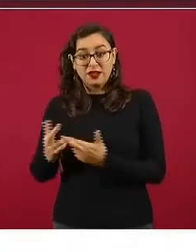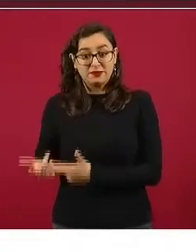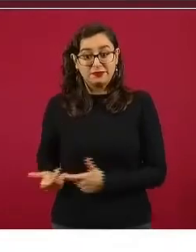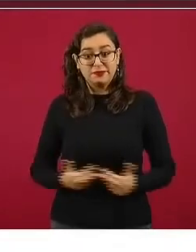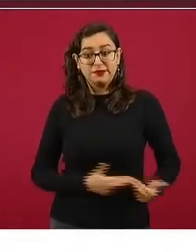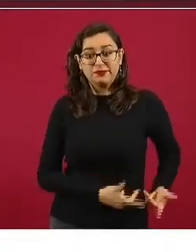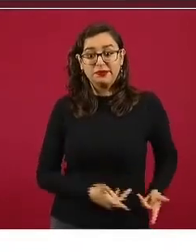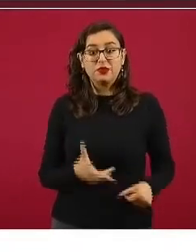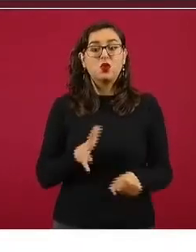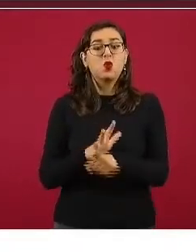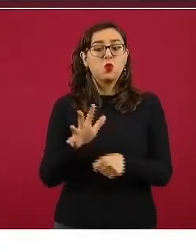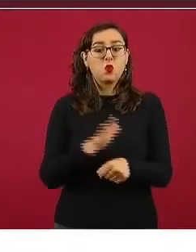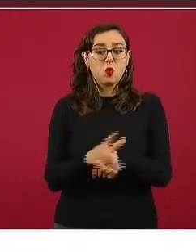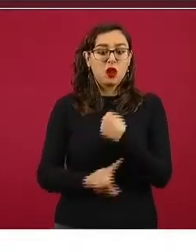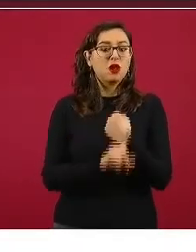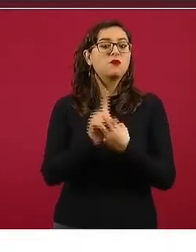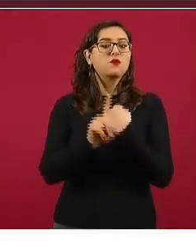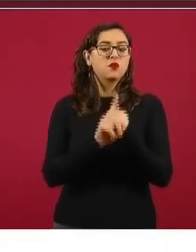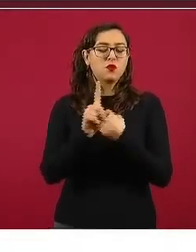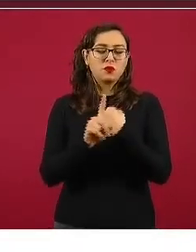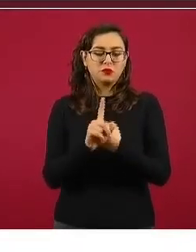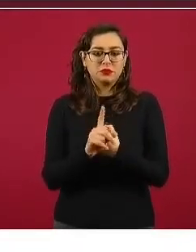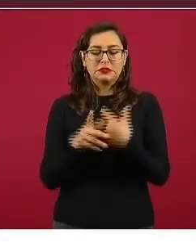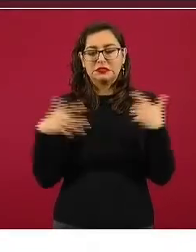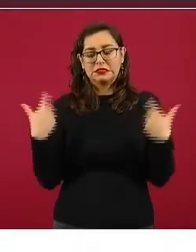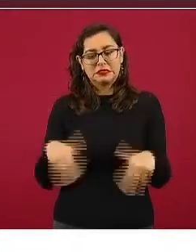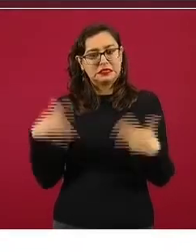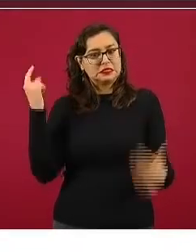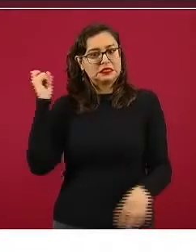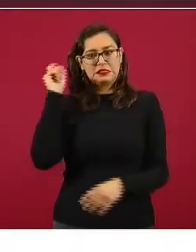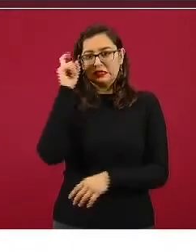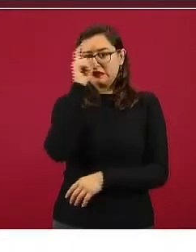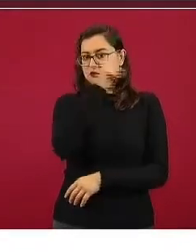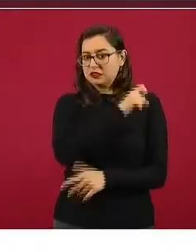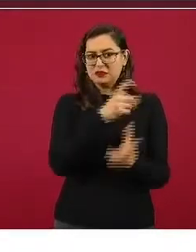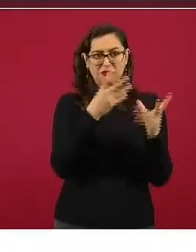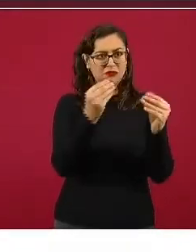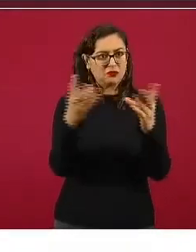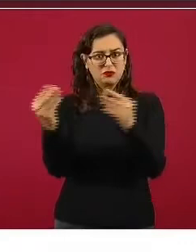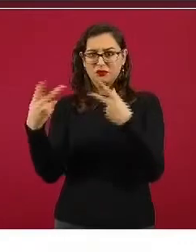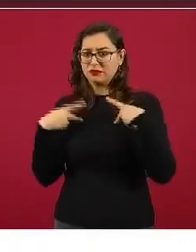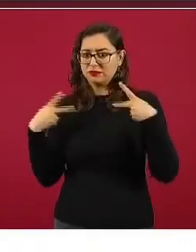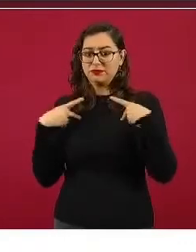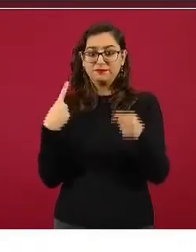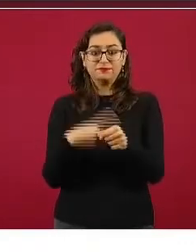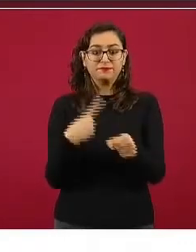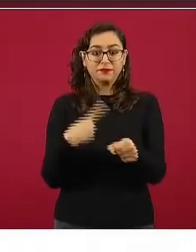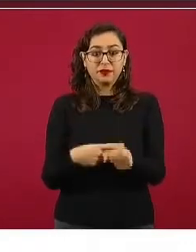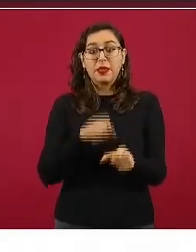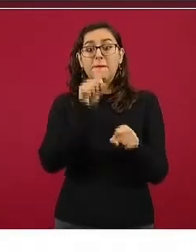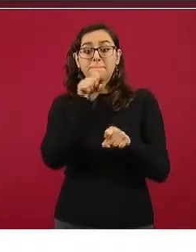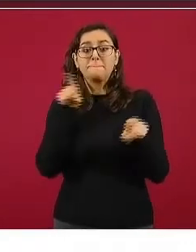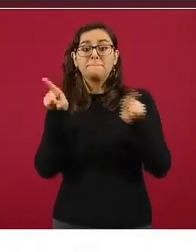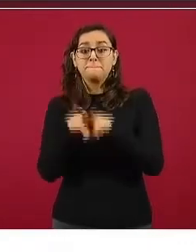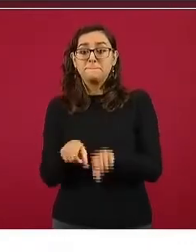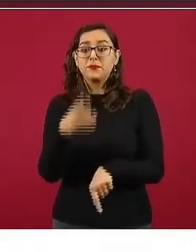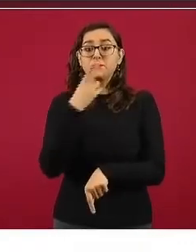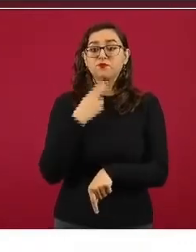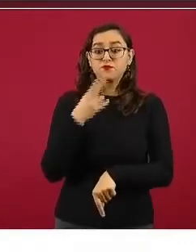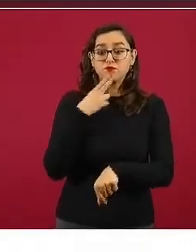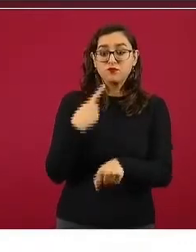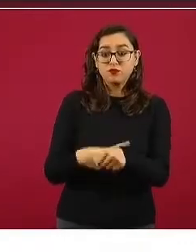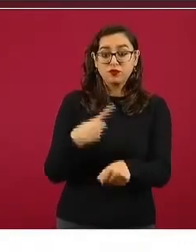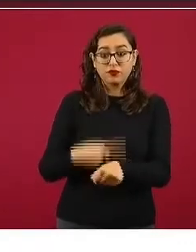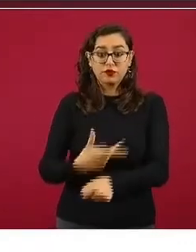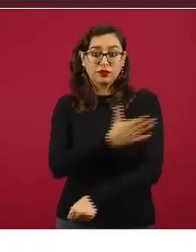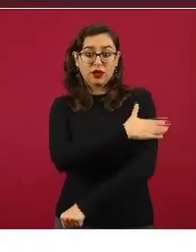situación, es un reto a vencer. El tema de la diabetes mellitus, la hipertensión